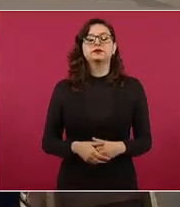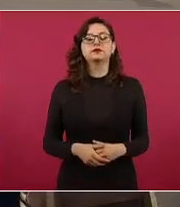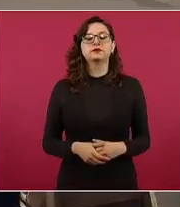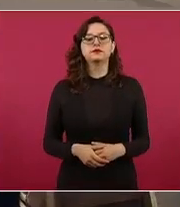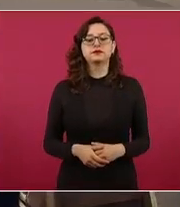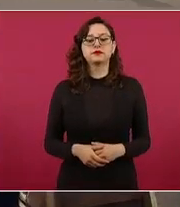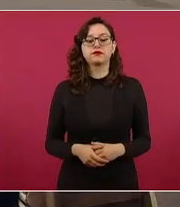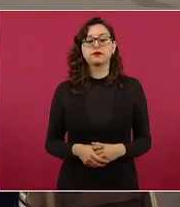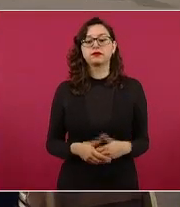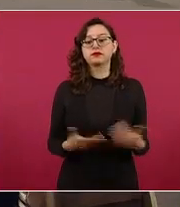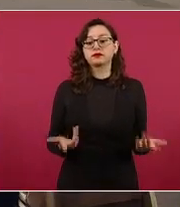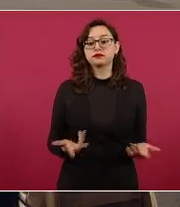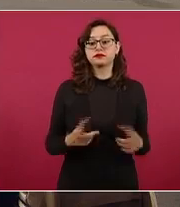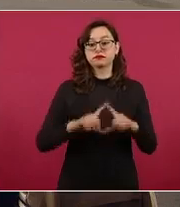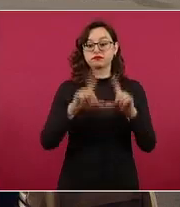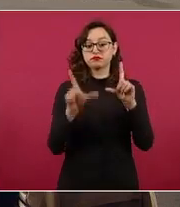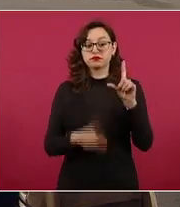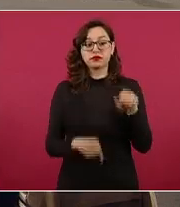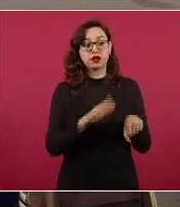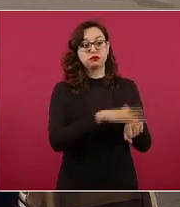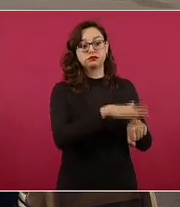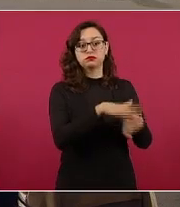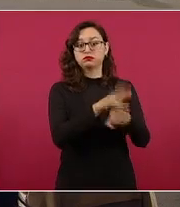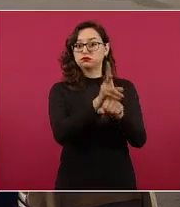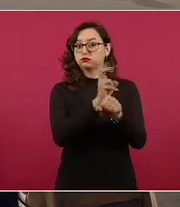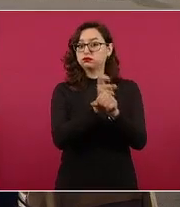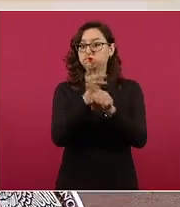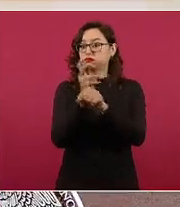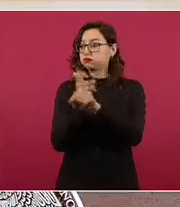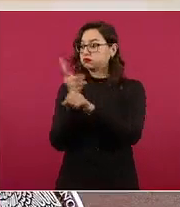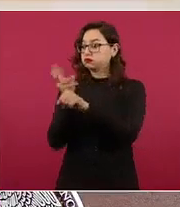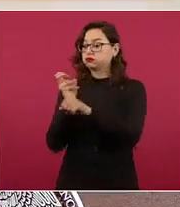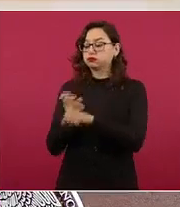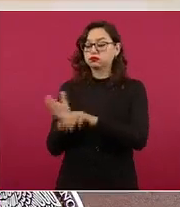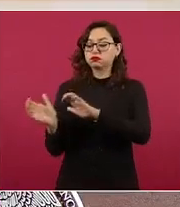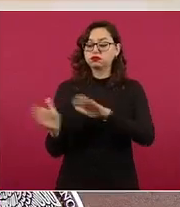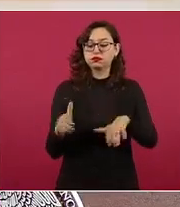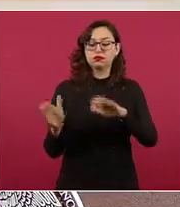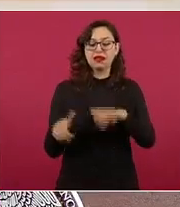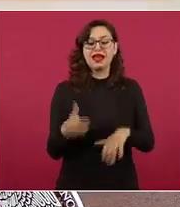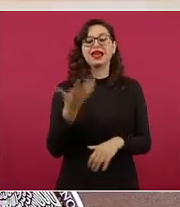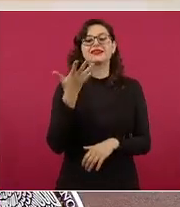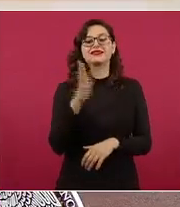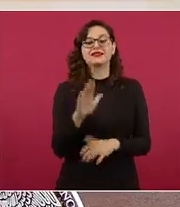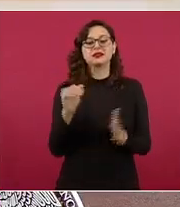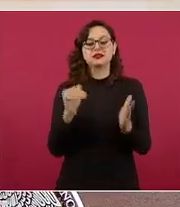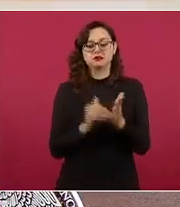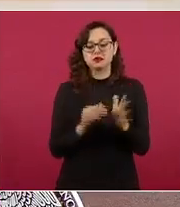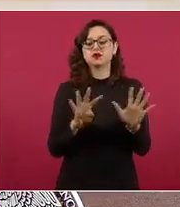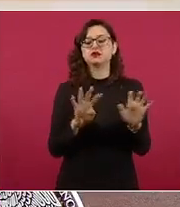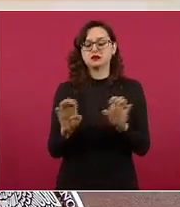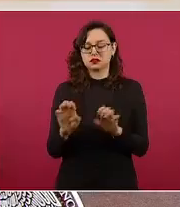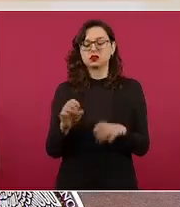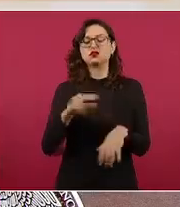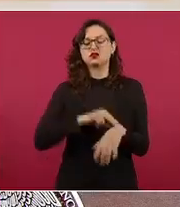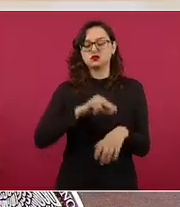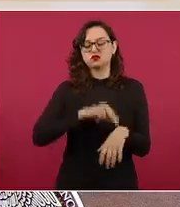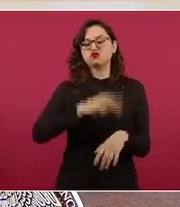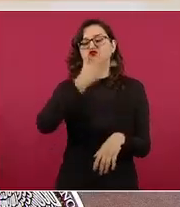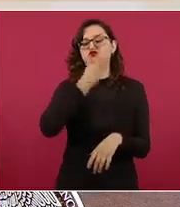Nacional de Reclutamiento llevó al registro de 10 mil 900 médicos y médicas, 6 mil